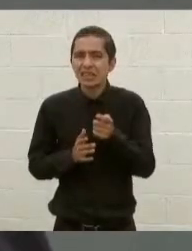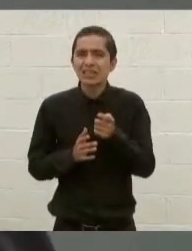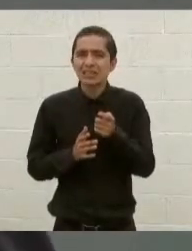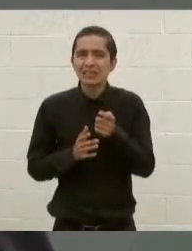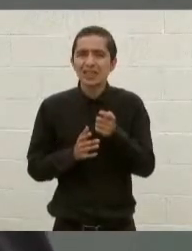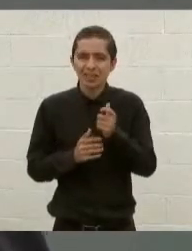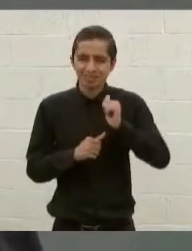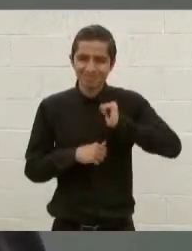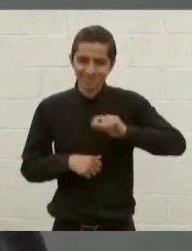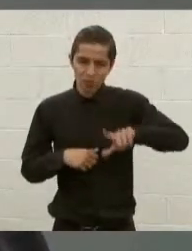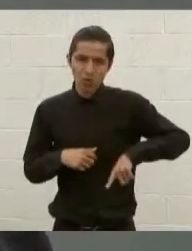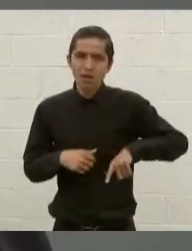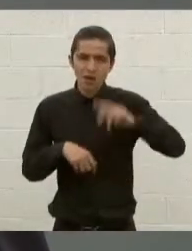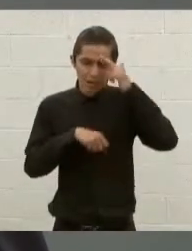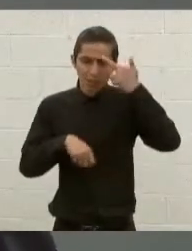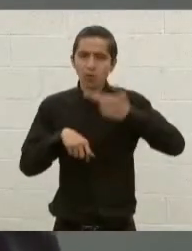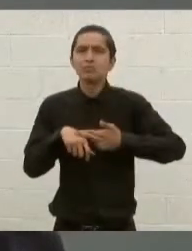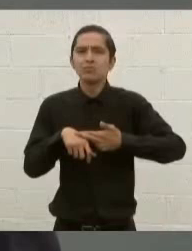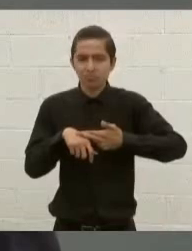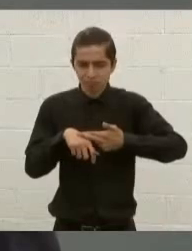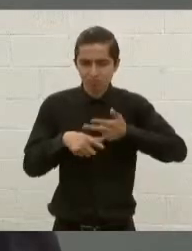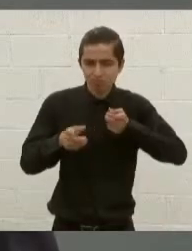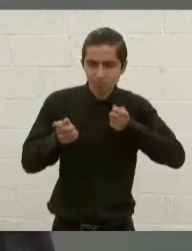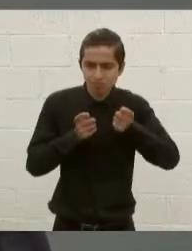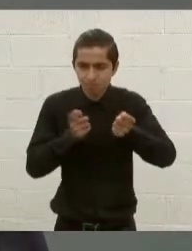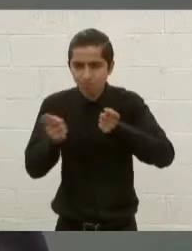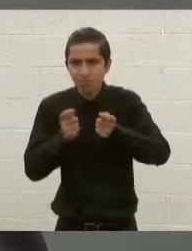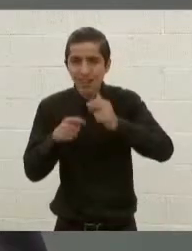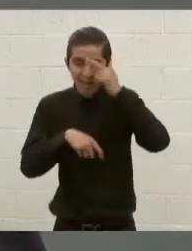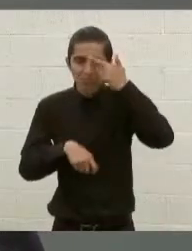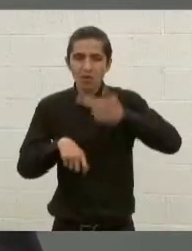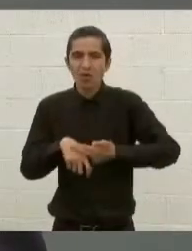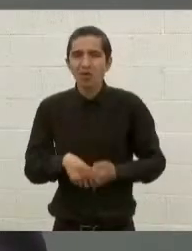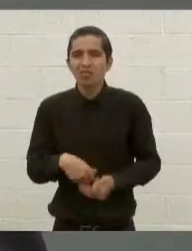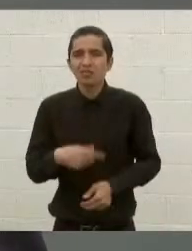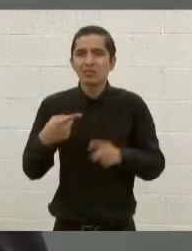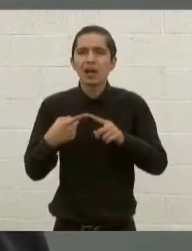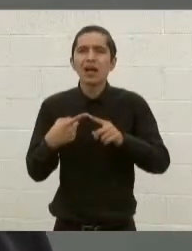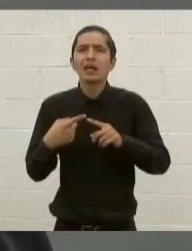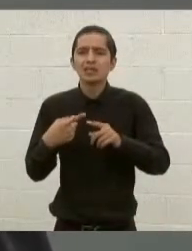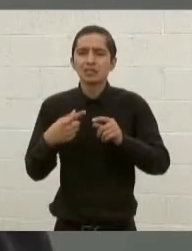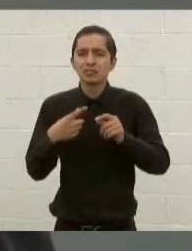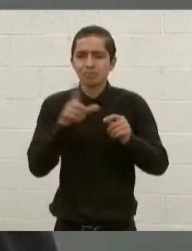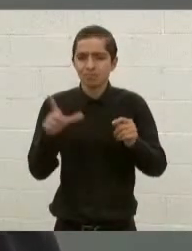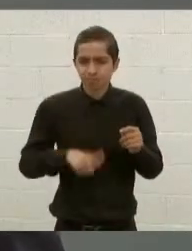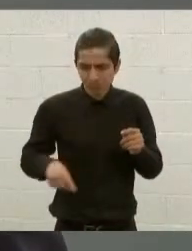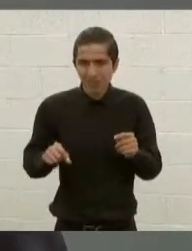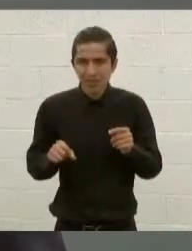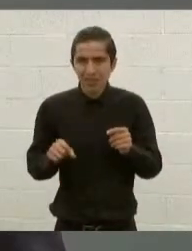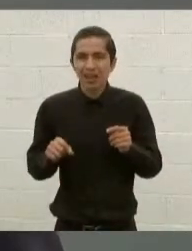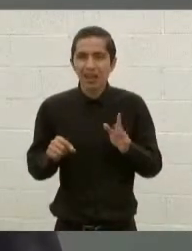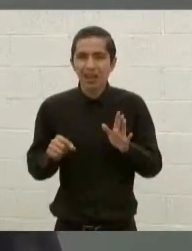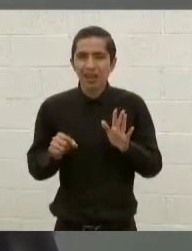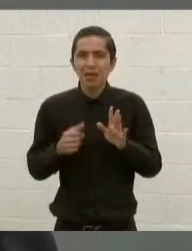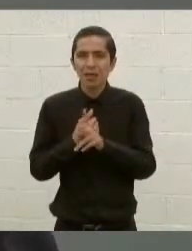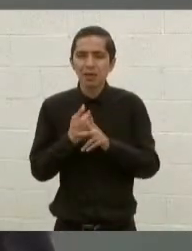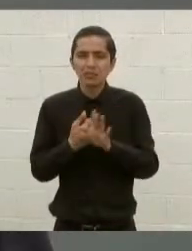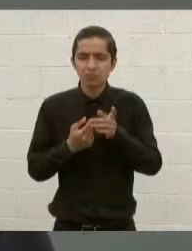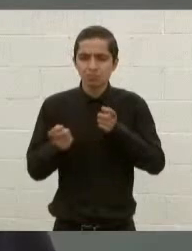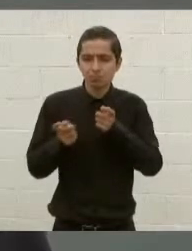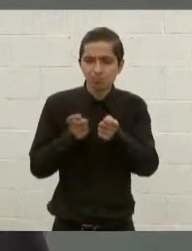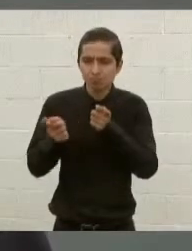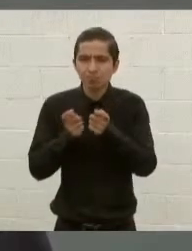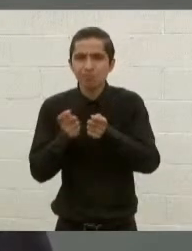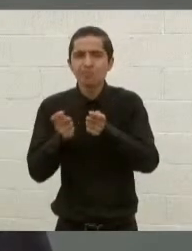responsabilidad de todo estado responsabilidad primera de todo estado garantizar la